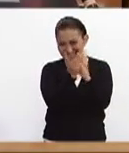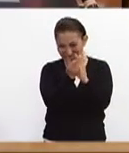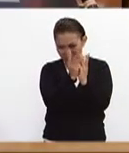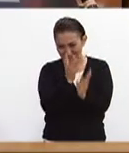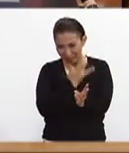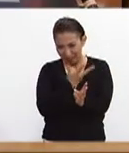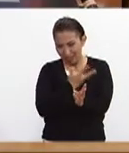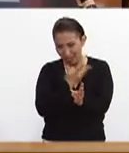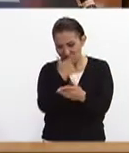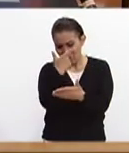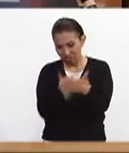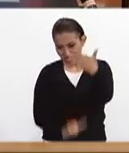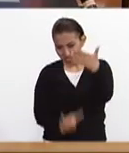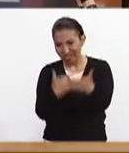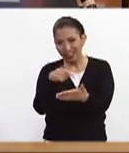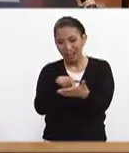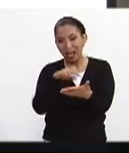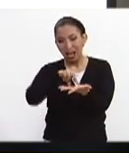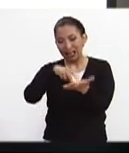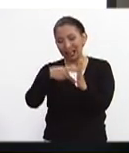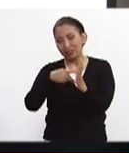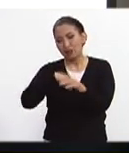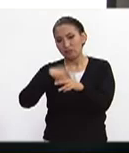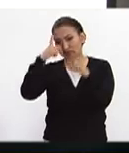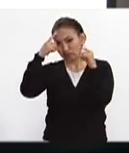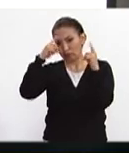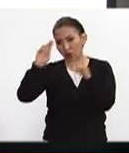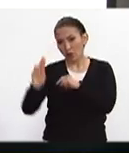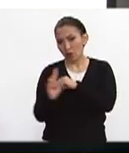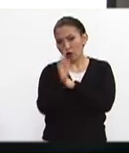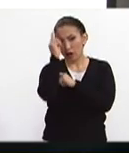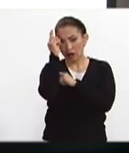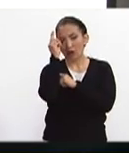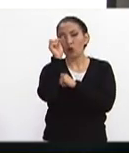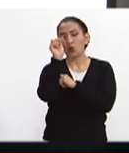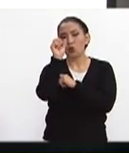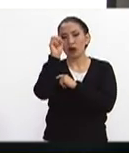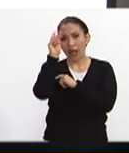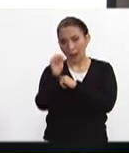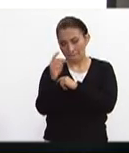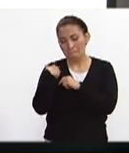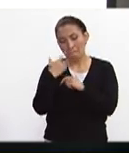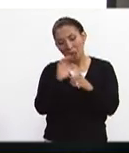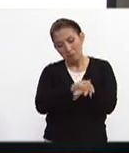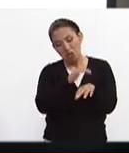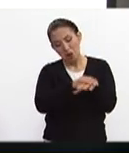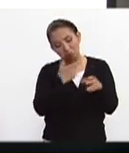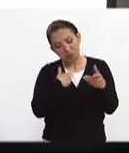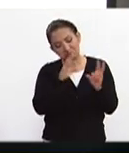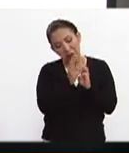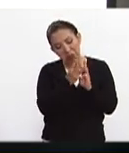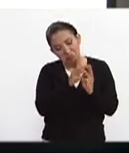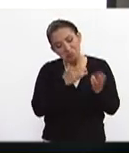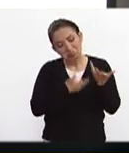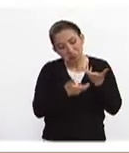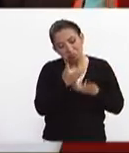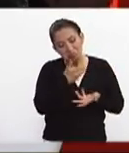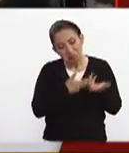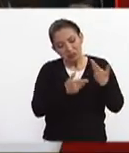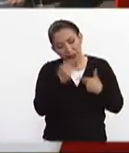tenemos somos un grupo de arquitectos egresados de la Universidad Nacional Autónoma de México y este